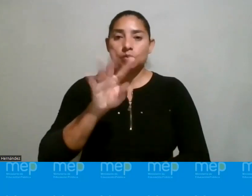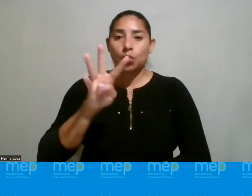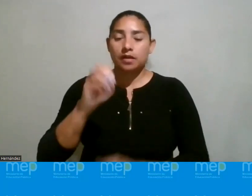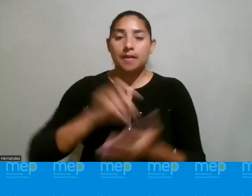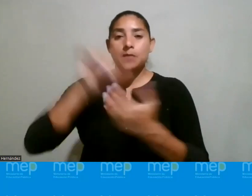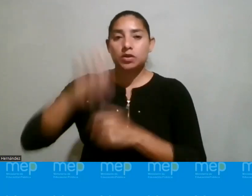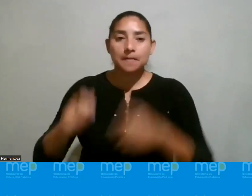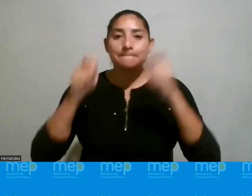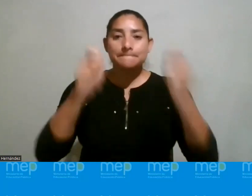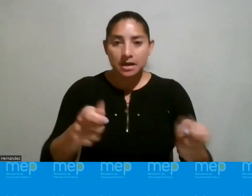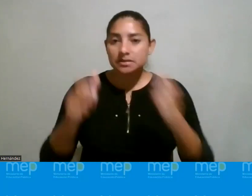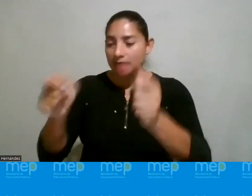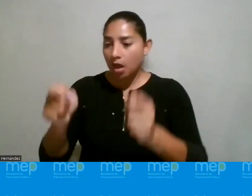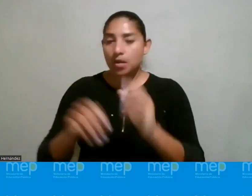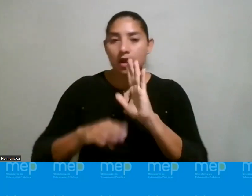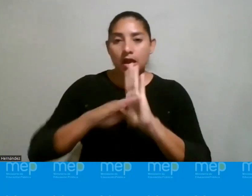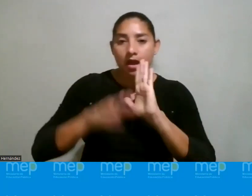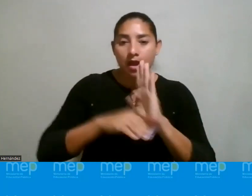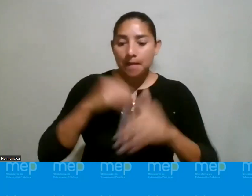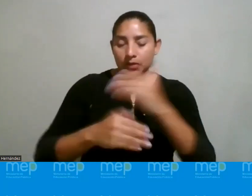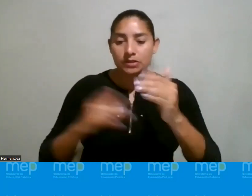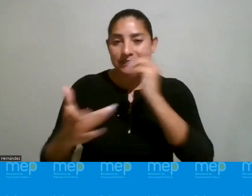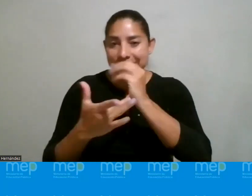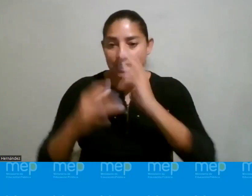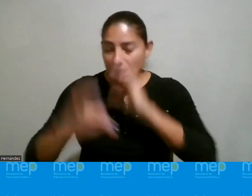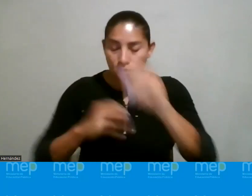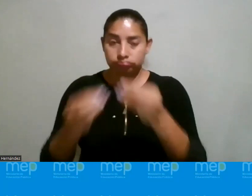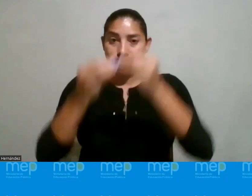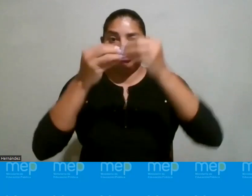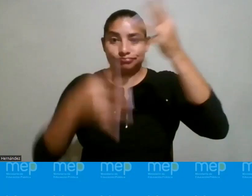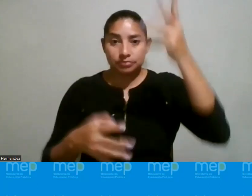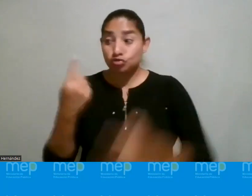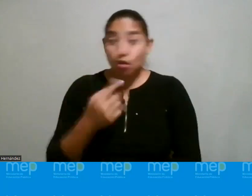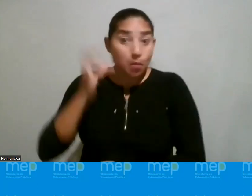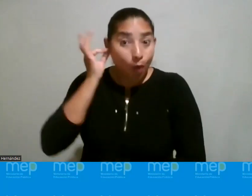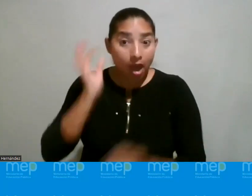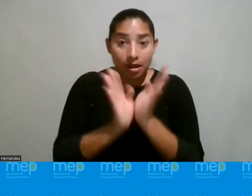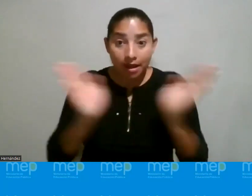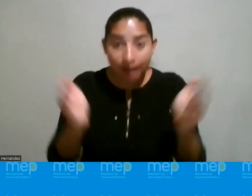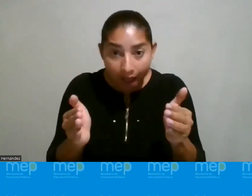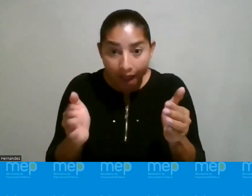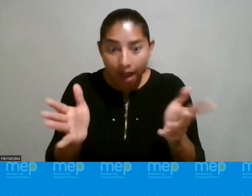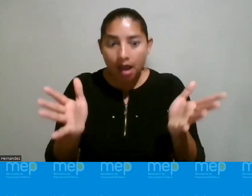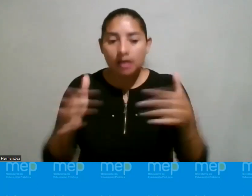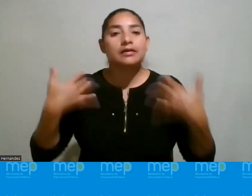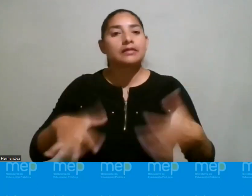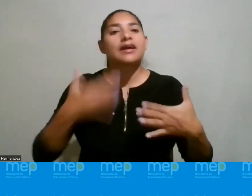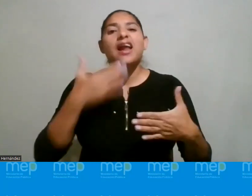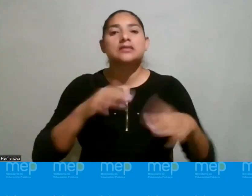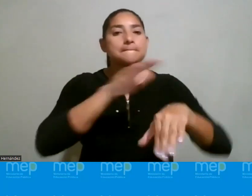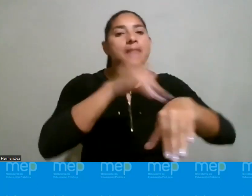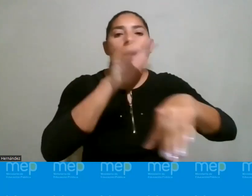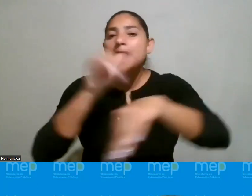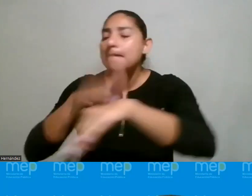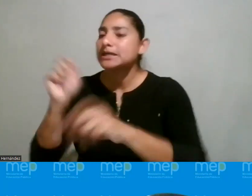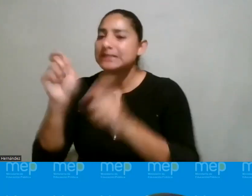presentaron para hacer emprendimientos en ciencia y tecnología, eso es un montón y solo mujeres y eso fue porque se abrió una convocatoria